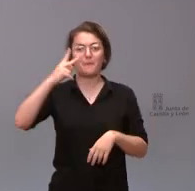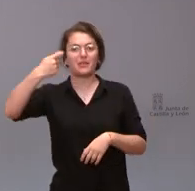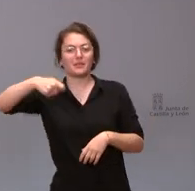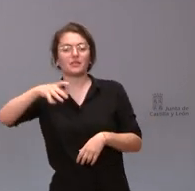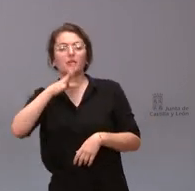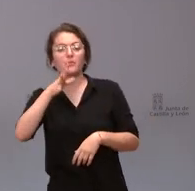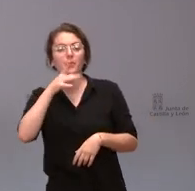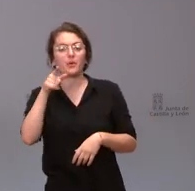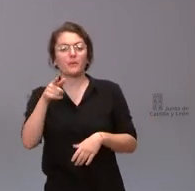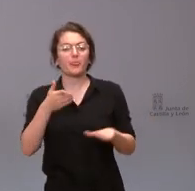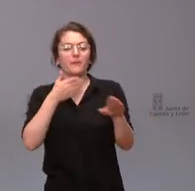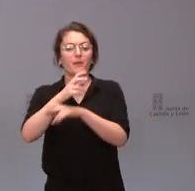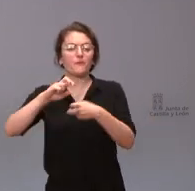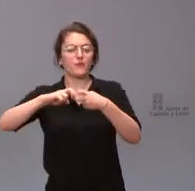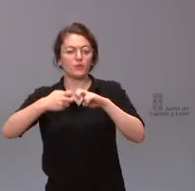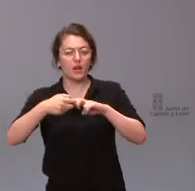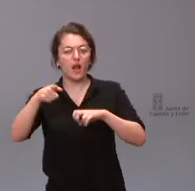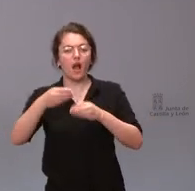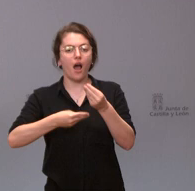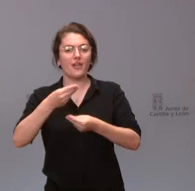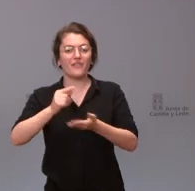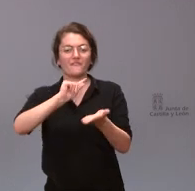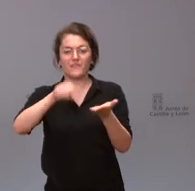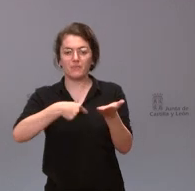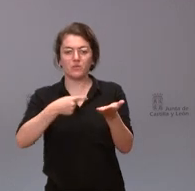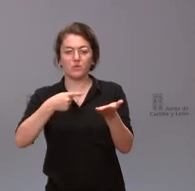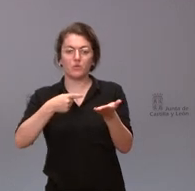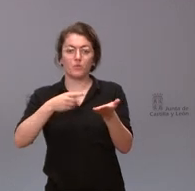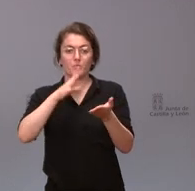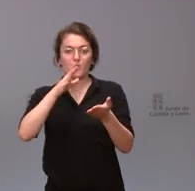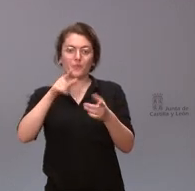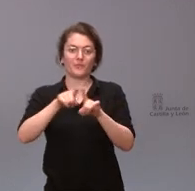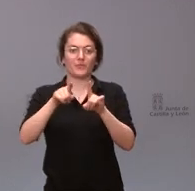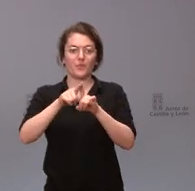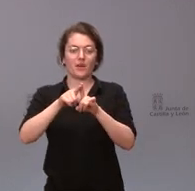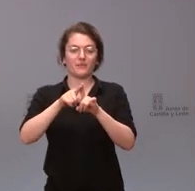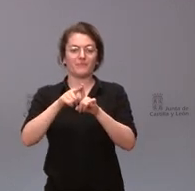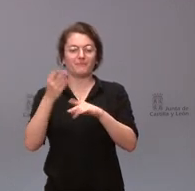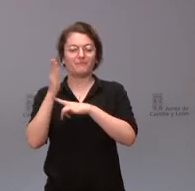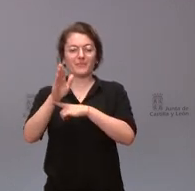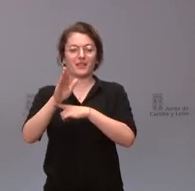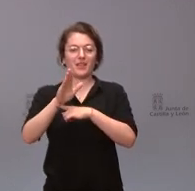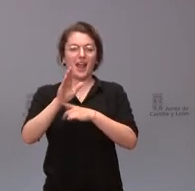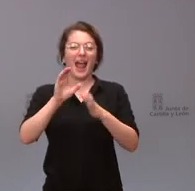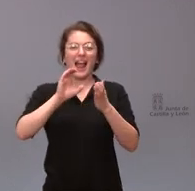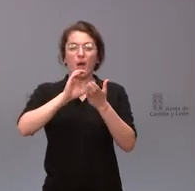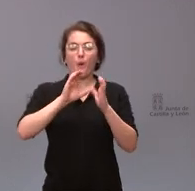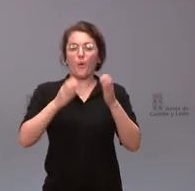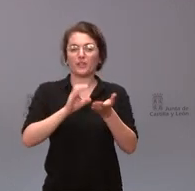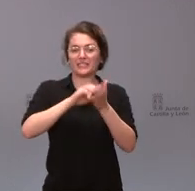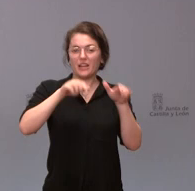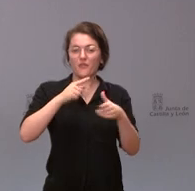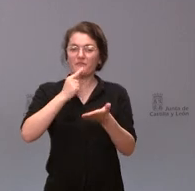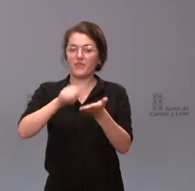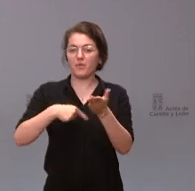está en Bruselas firmando en nombre de la Junta de Castilla y León pues un protocolo de colaboración